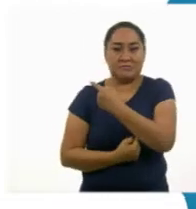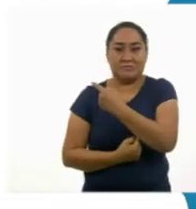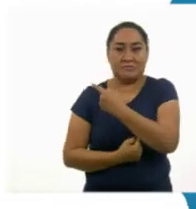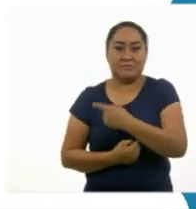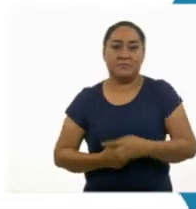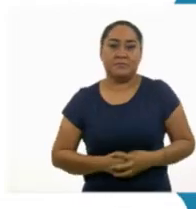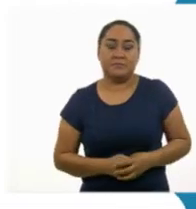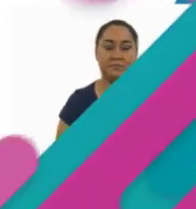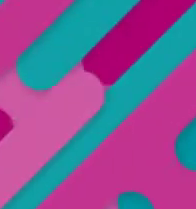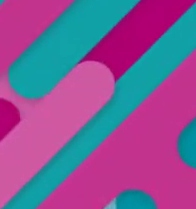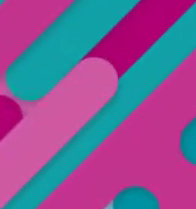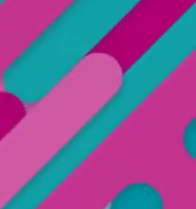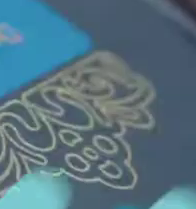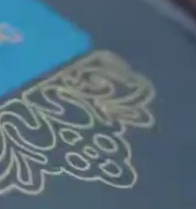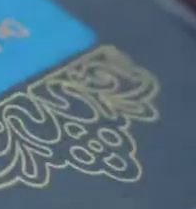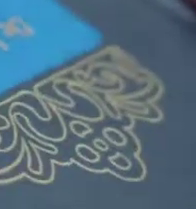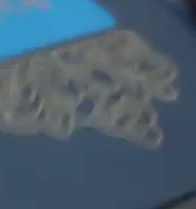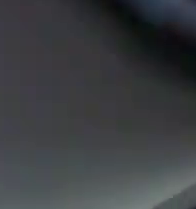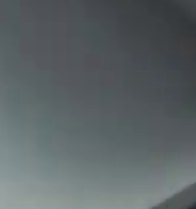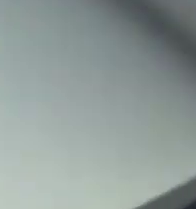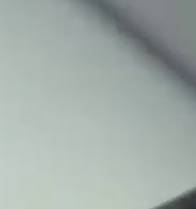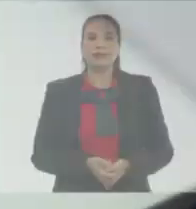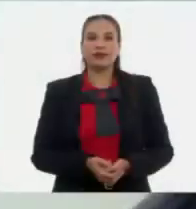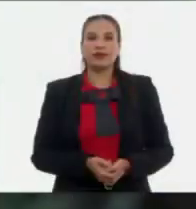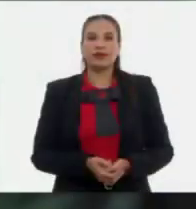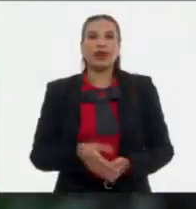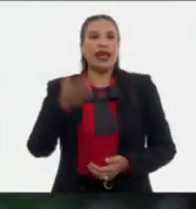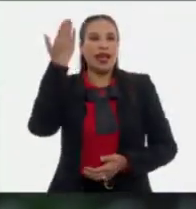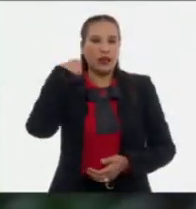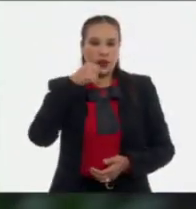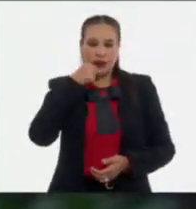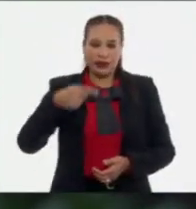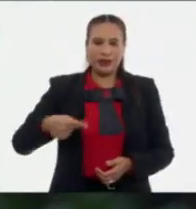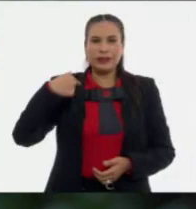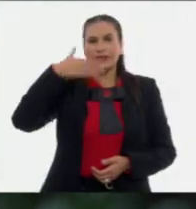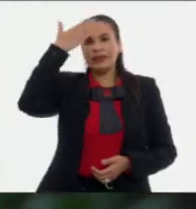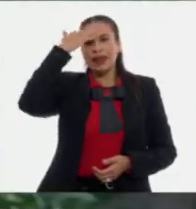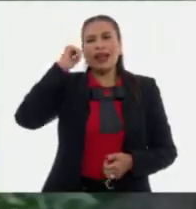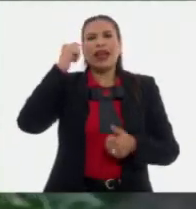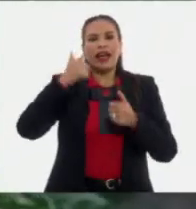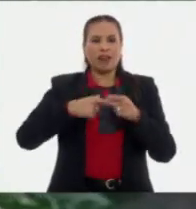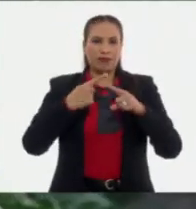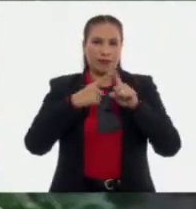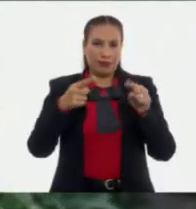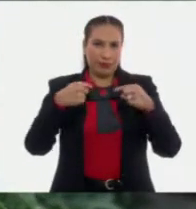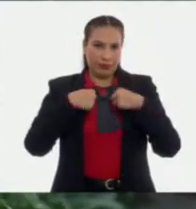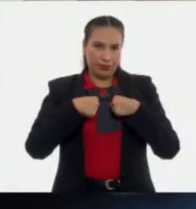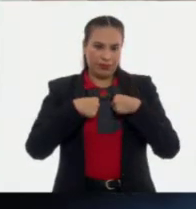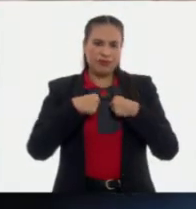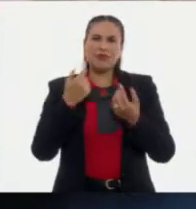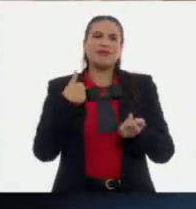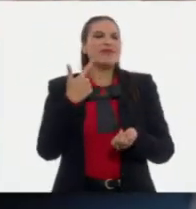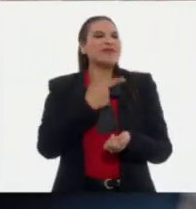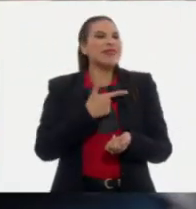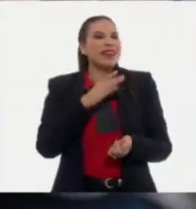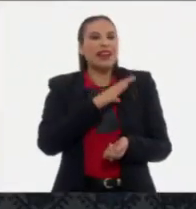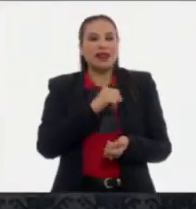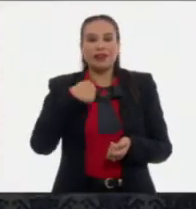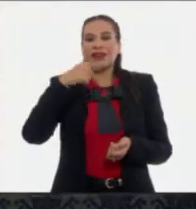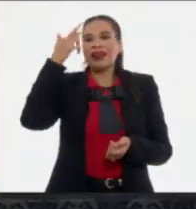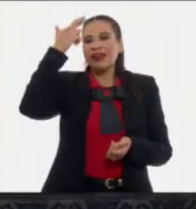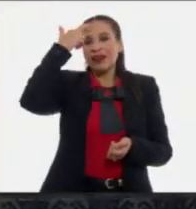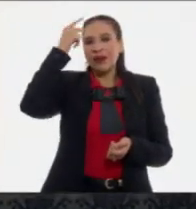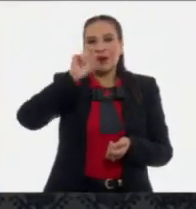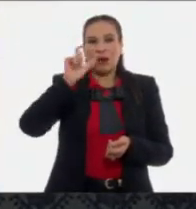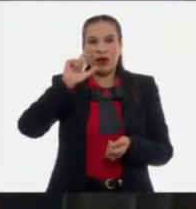.mx Cuando era pequeña, sabía que había algo diferente en mí que me encantaba. Me acuerdo